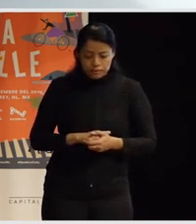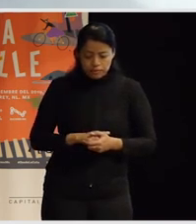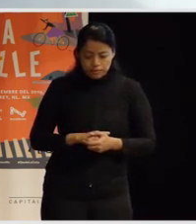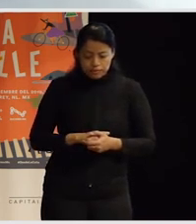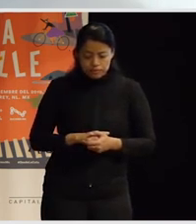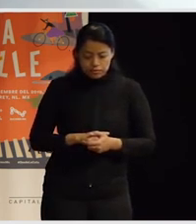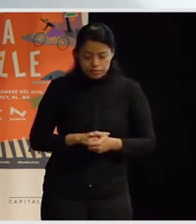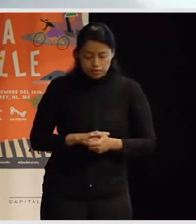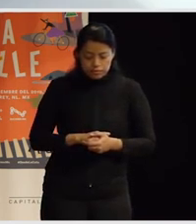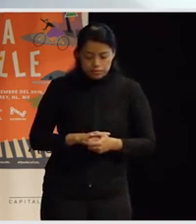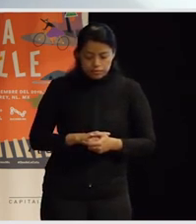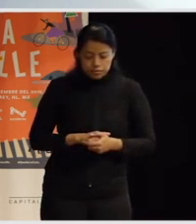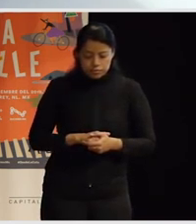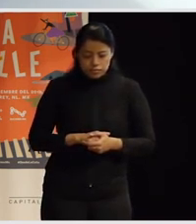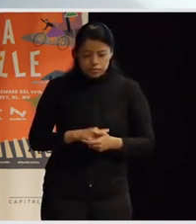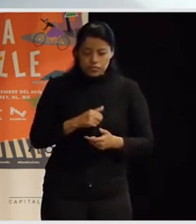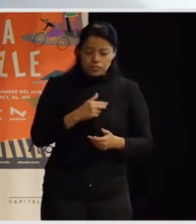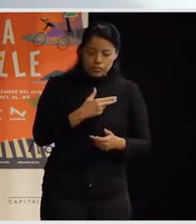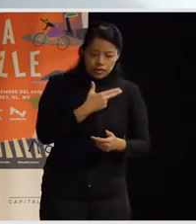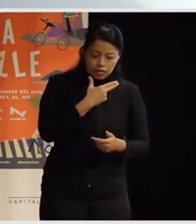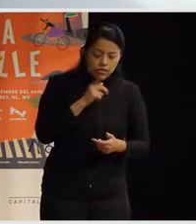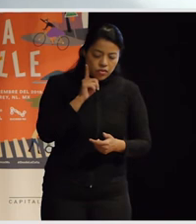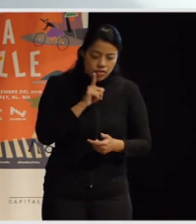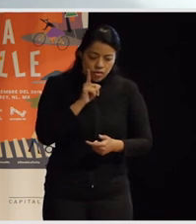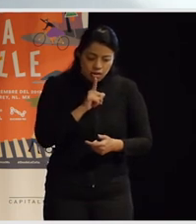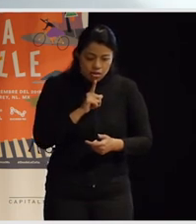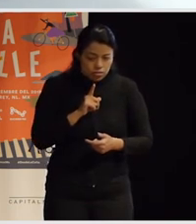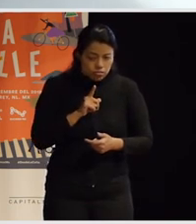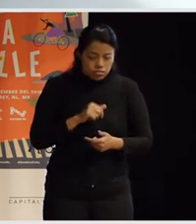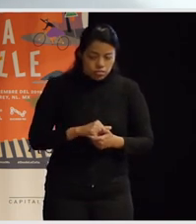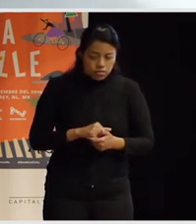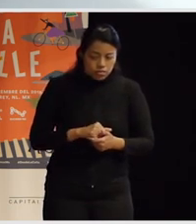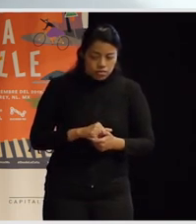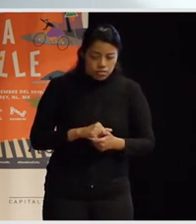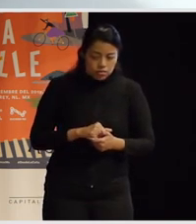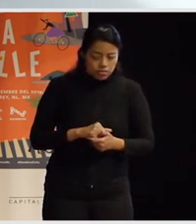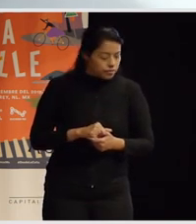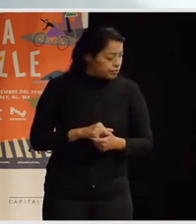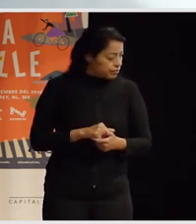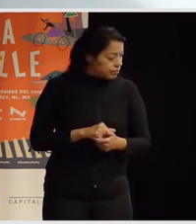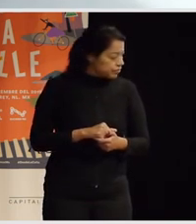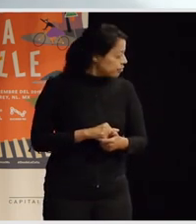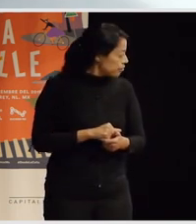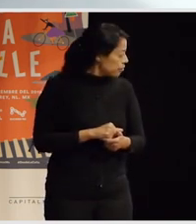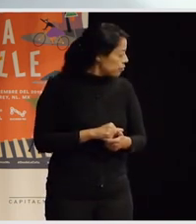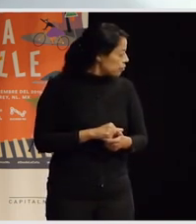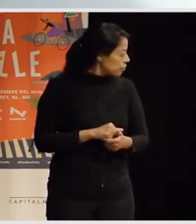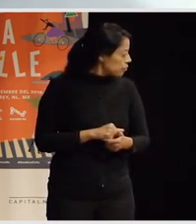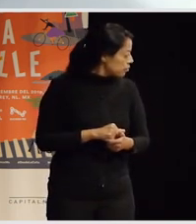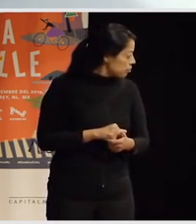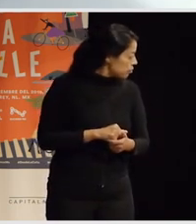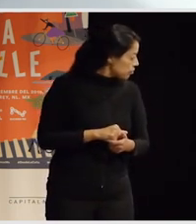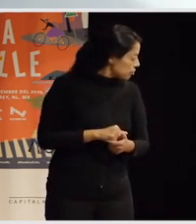bueno y parte de las hombres no todas las mujeres por ser mujeres pero vamos que sí que pues como se veía en los